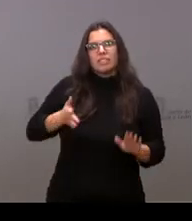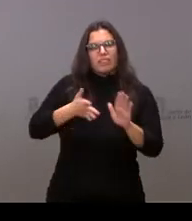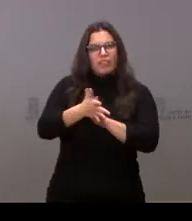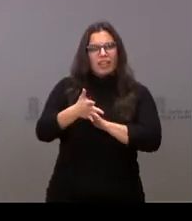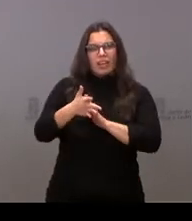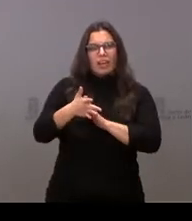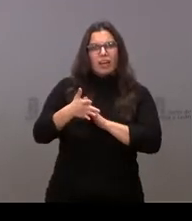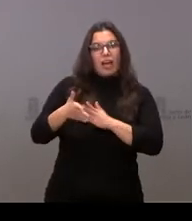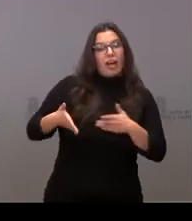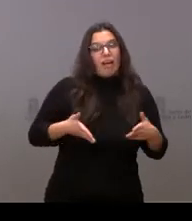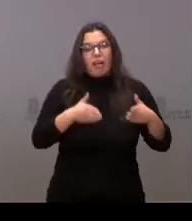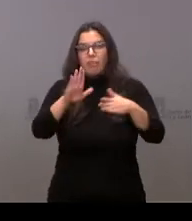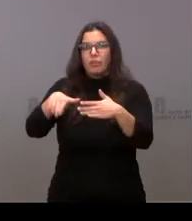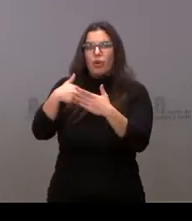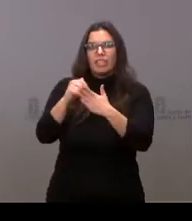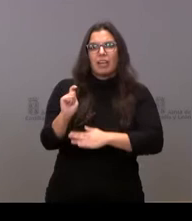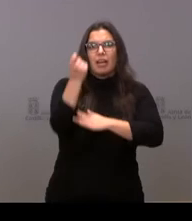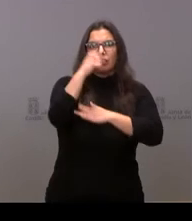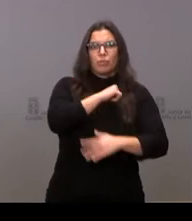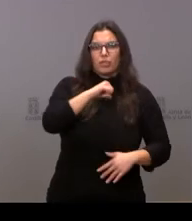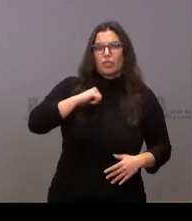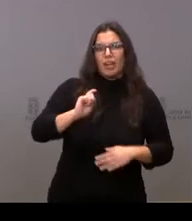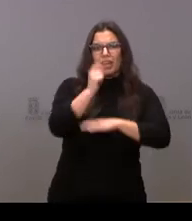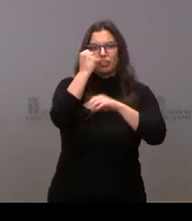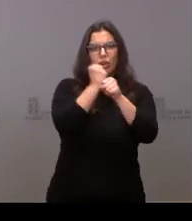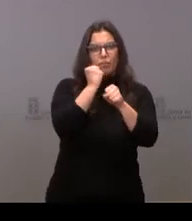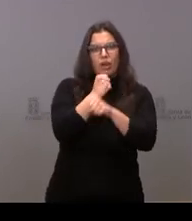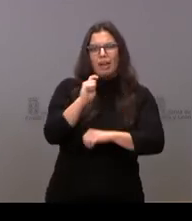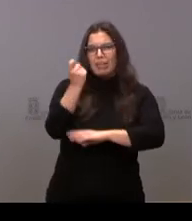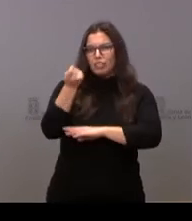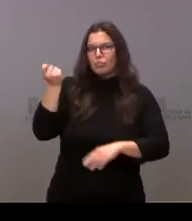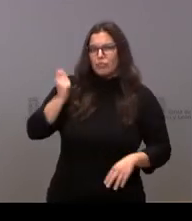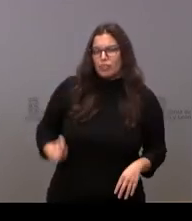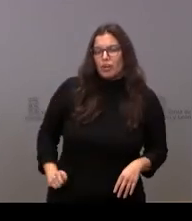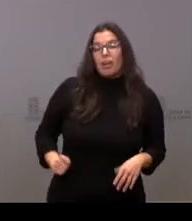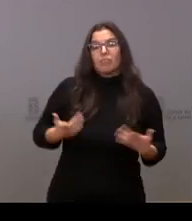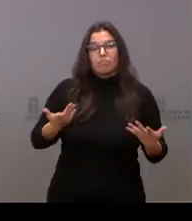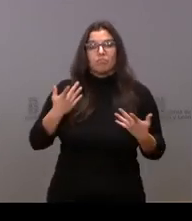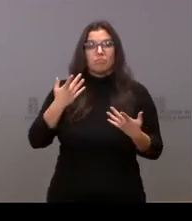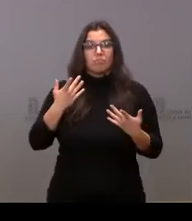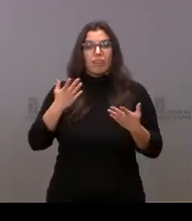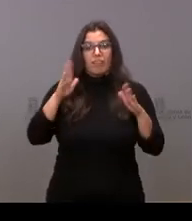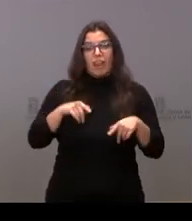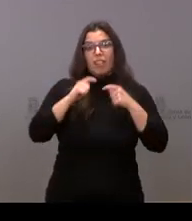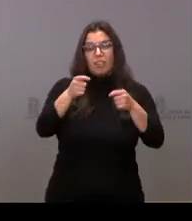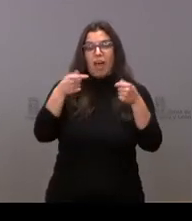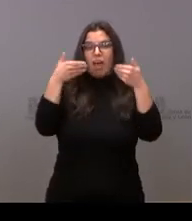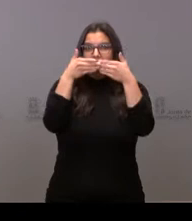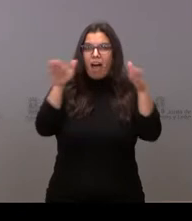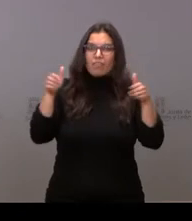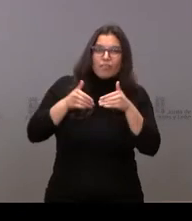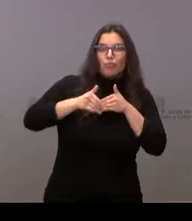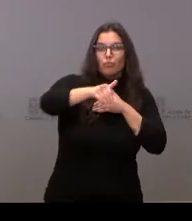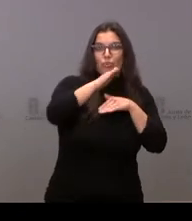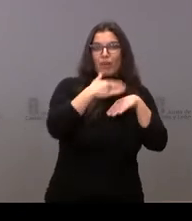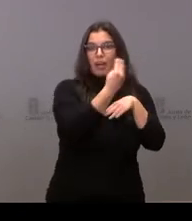hacia el éxito personal, laboral, profesional y con ella lo que estamos haciendo es abrir, por un lado, futuro a los jóvenes